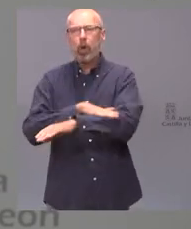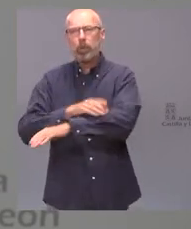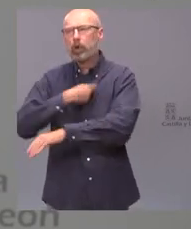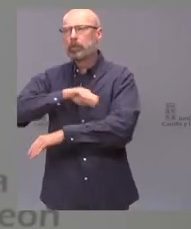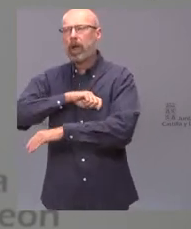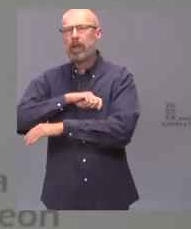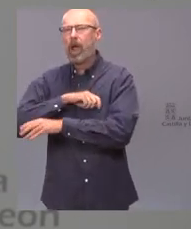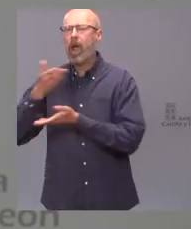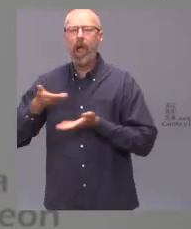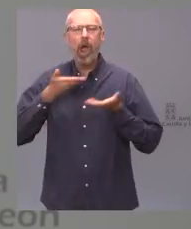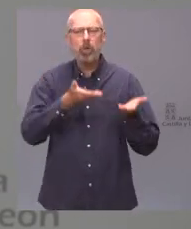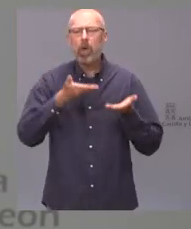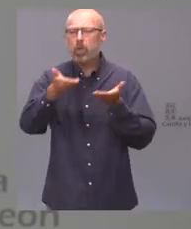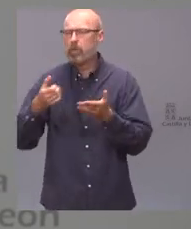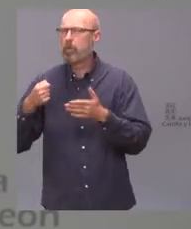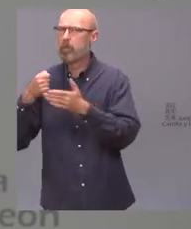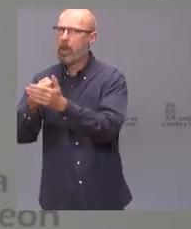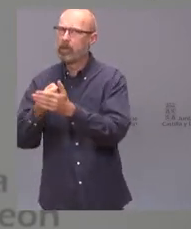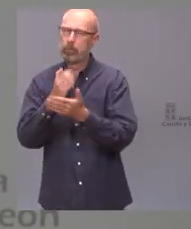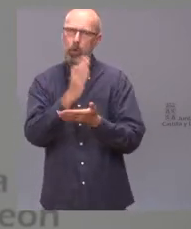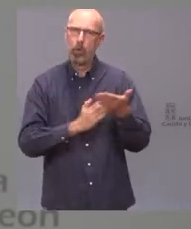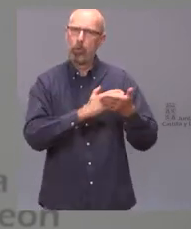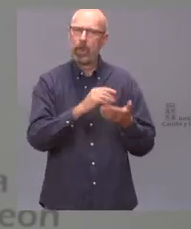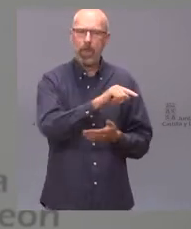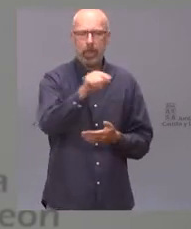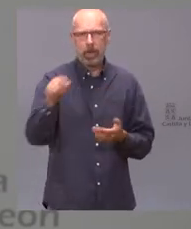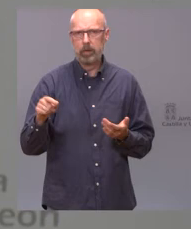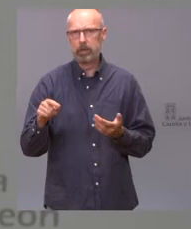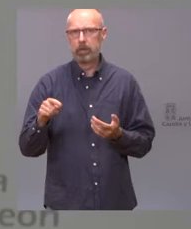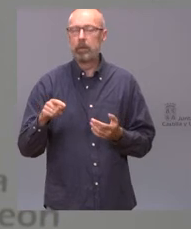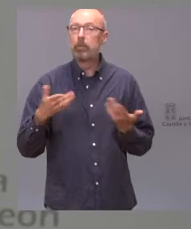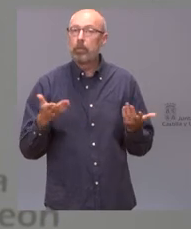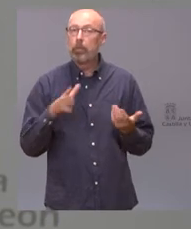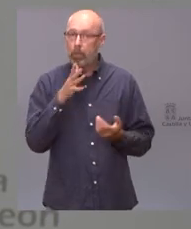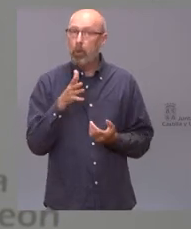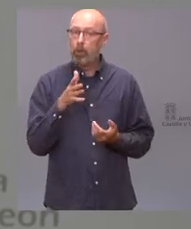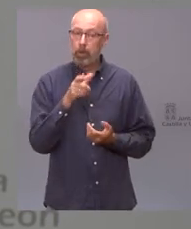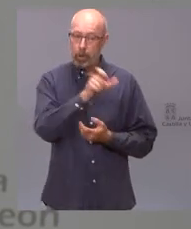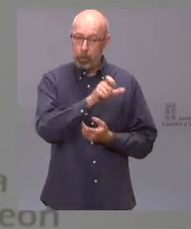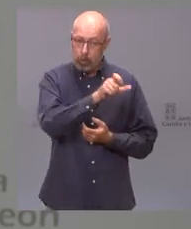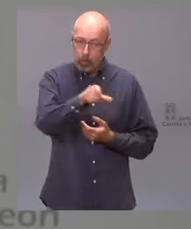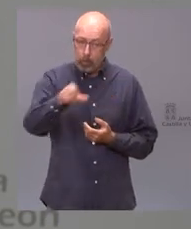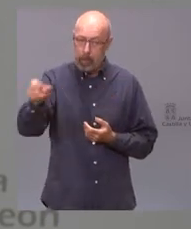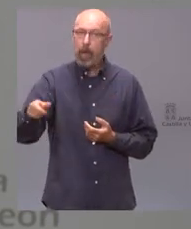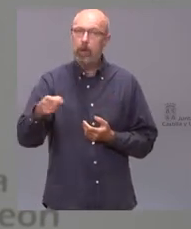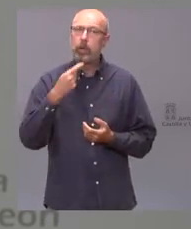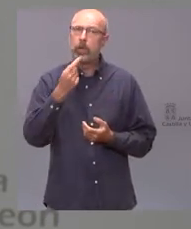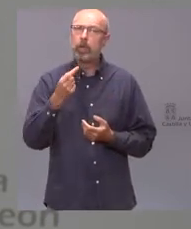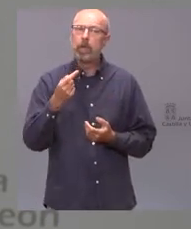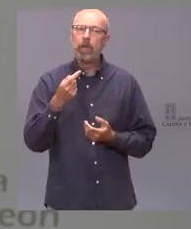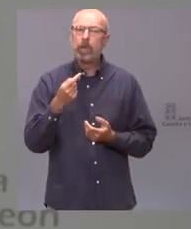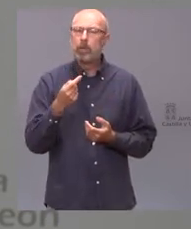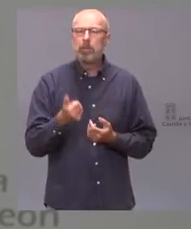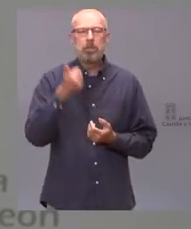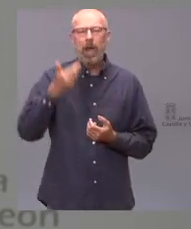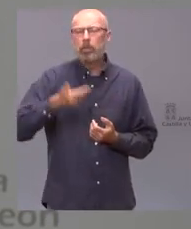a las comunidades autónomas yo creo que a los ciudadanos les interesa más ver cómo se colabora que quién se pone las medallas de las